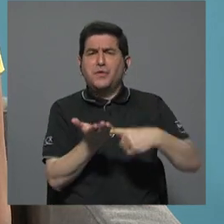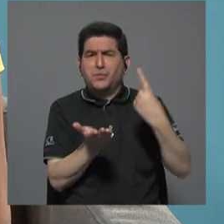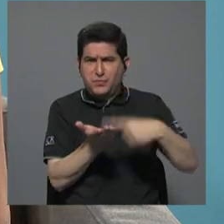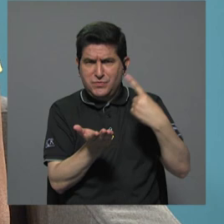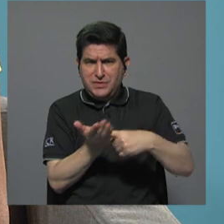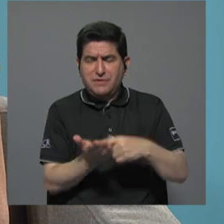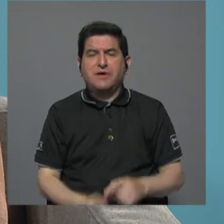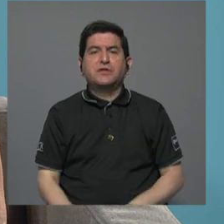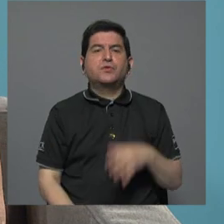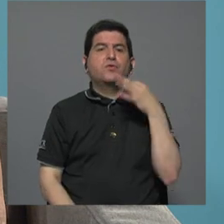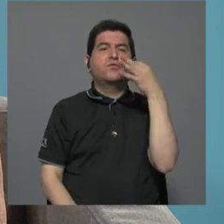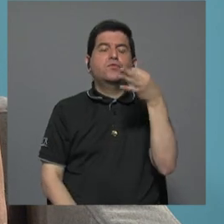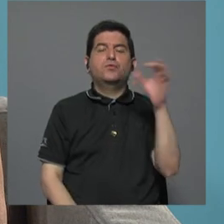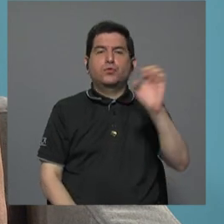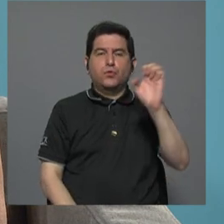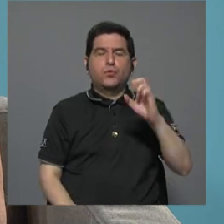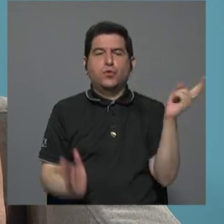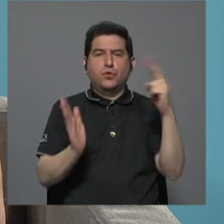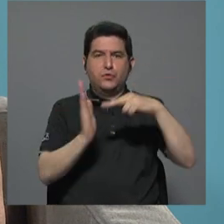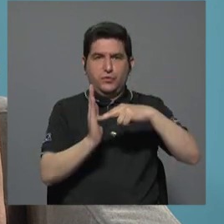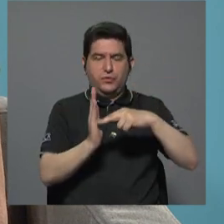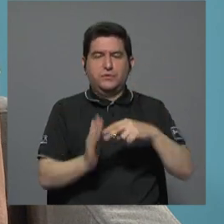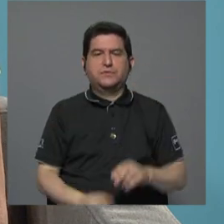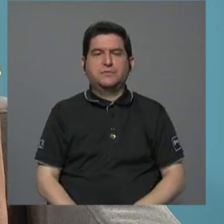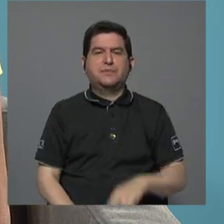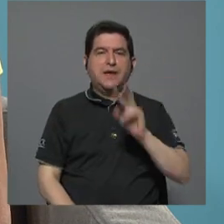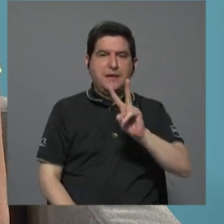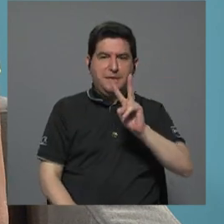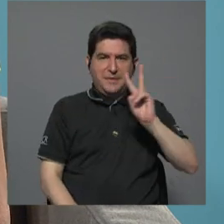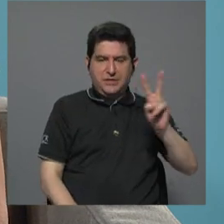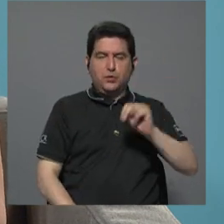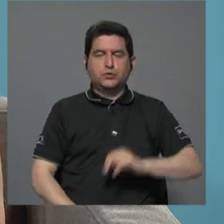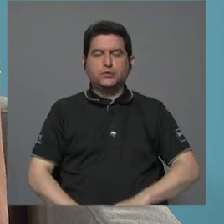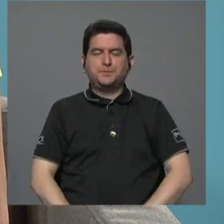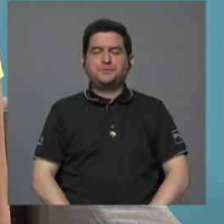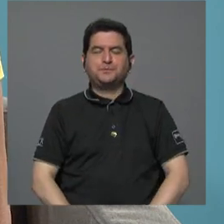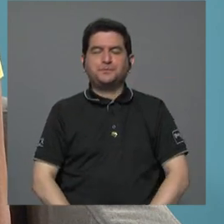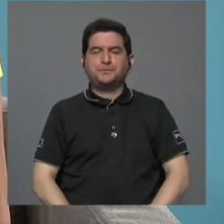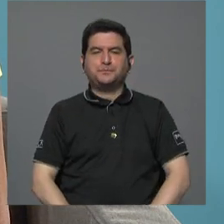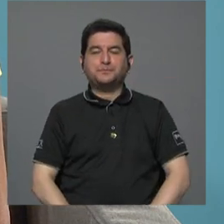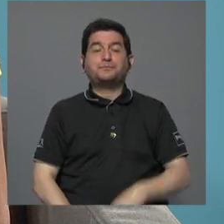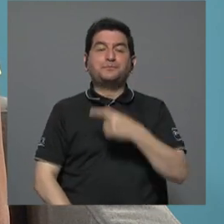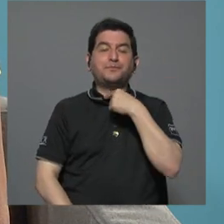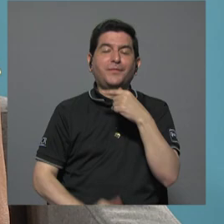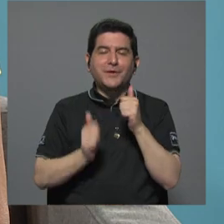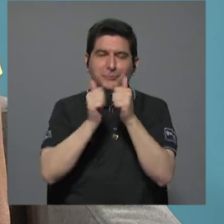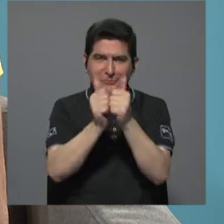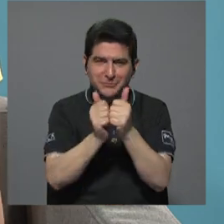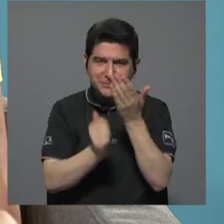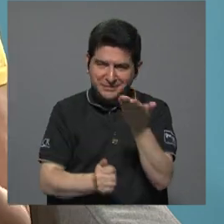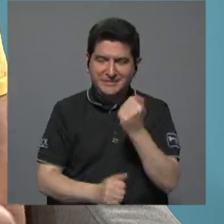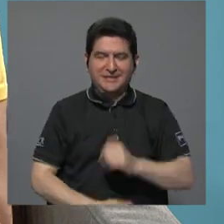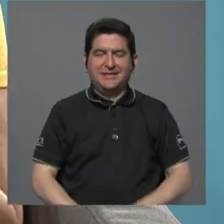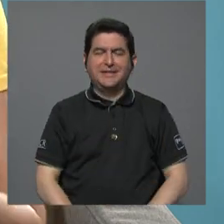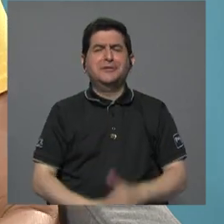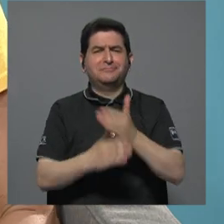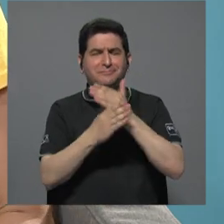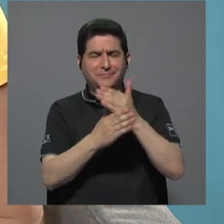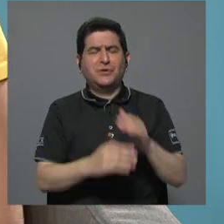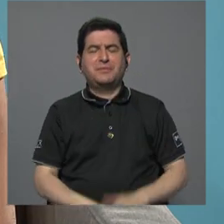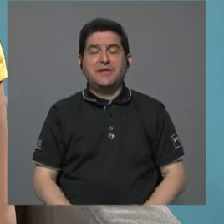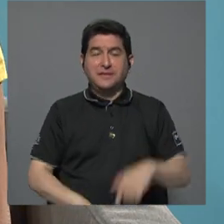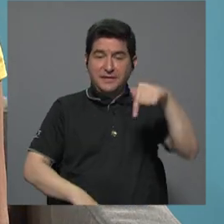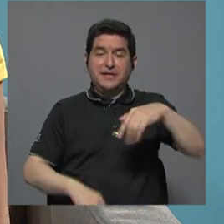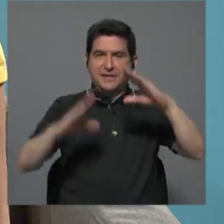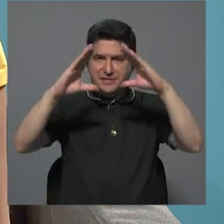este próximo enero de 2022. Así que es un gusto estar con ustedes y compartir micrófonos